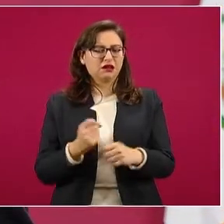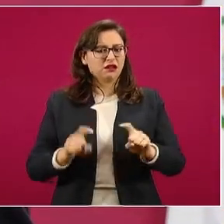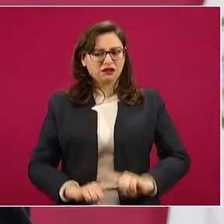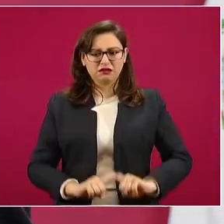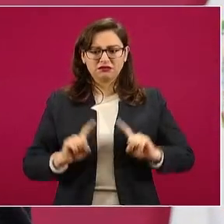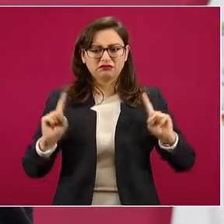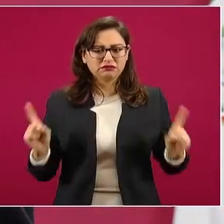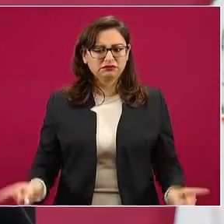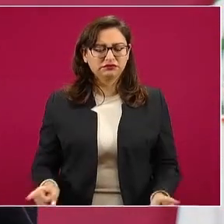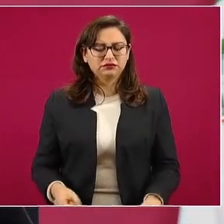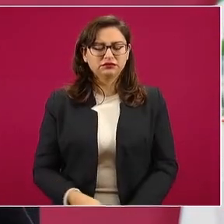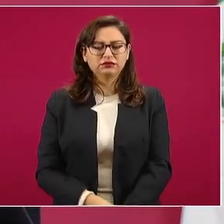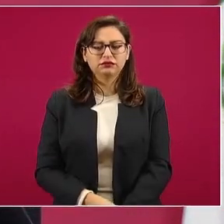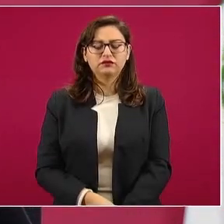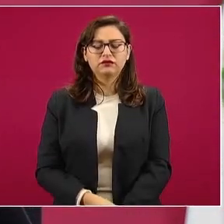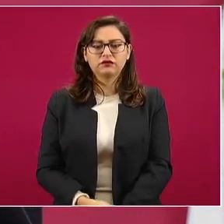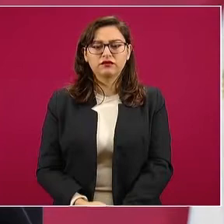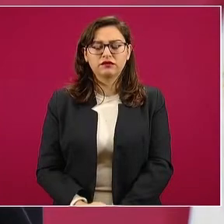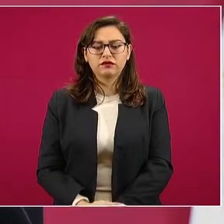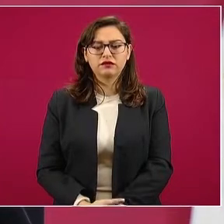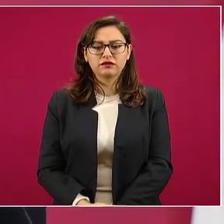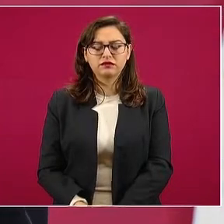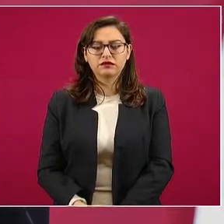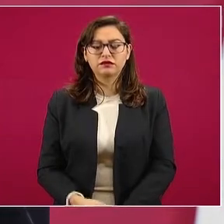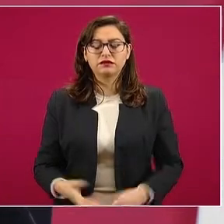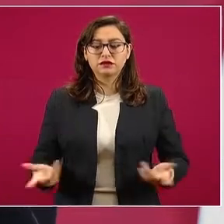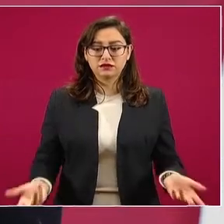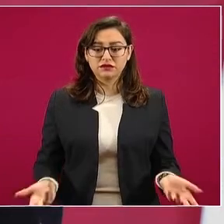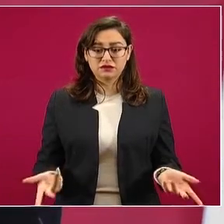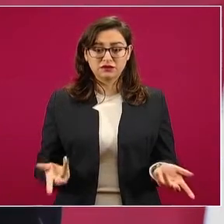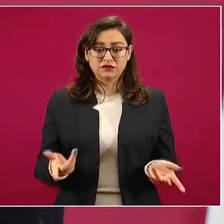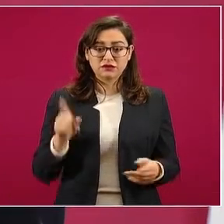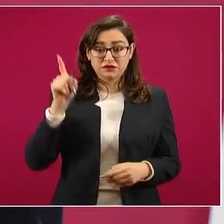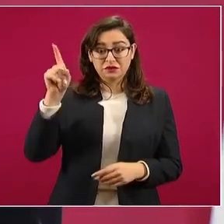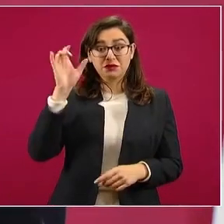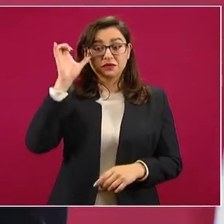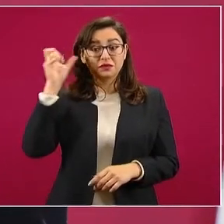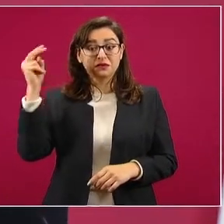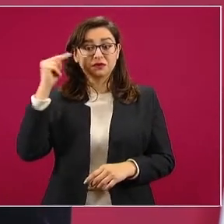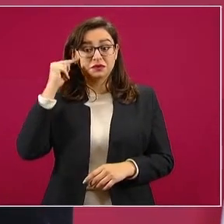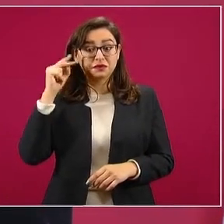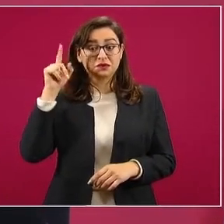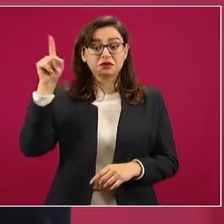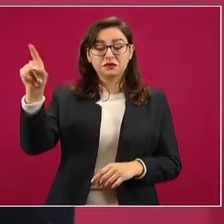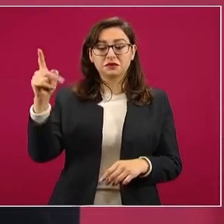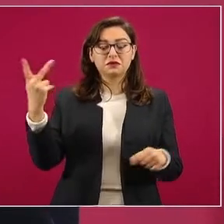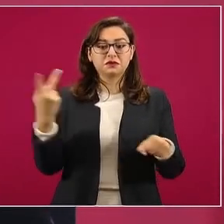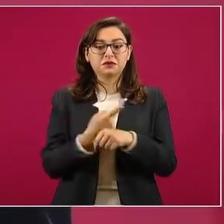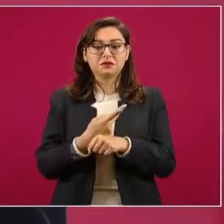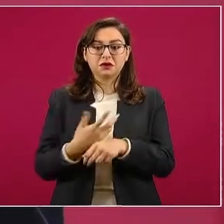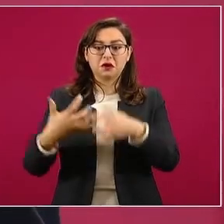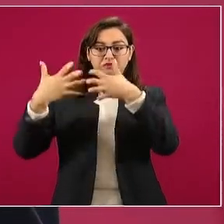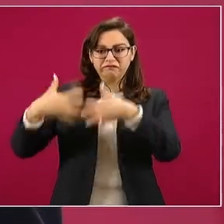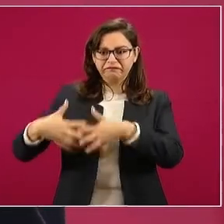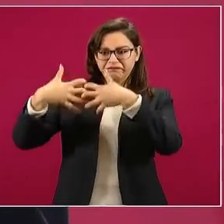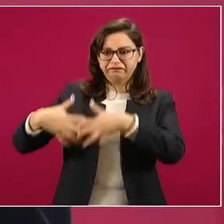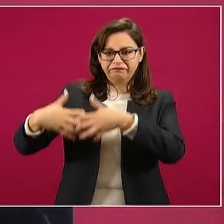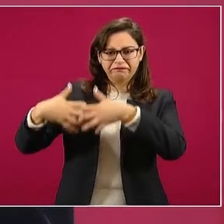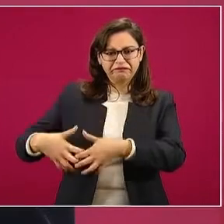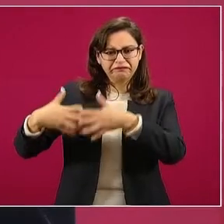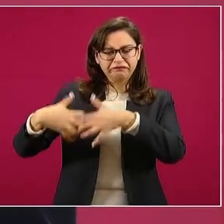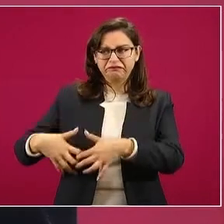la ventaja comparativa de China, y por eso se convirtió en la fábrica del mundo, eran los bajos salarios.